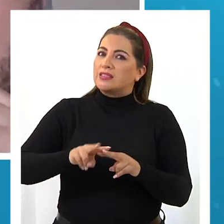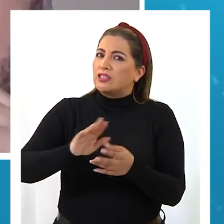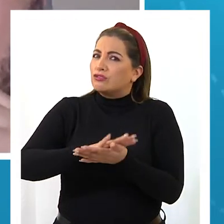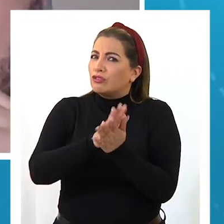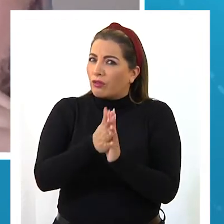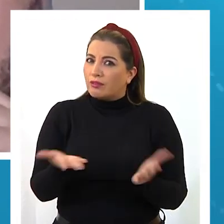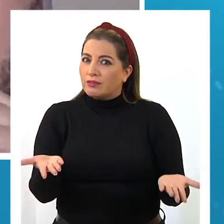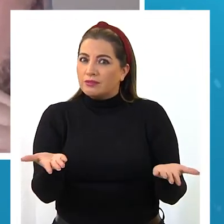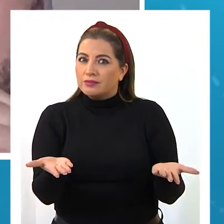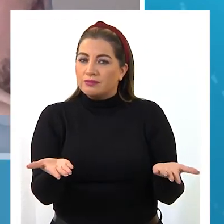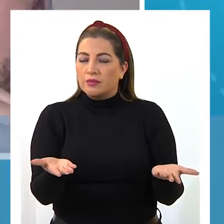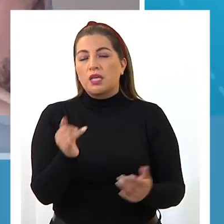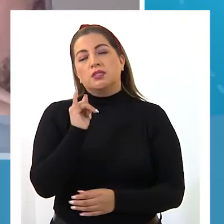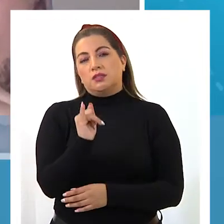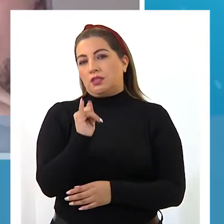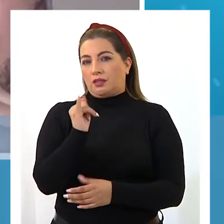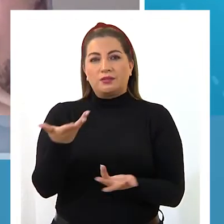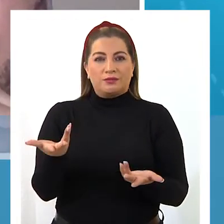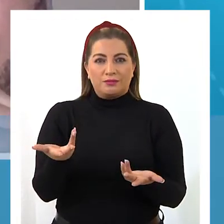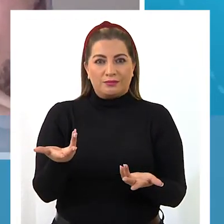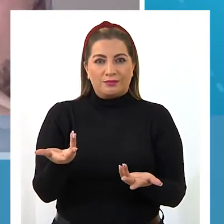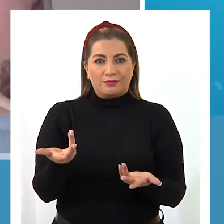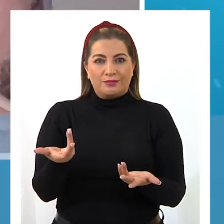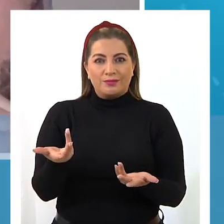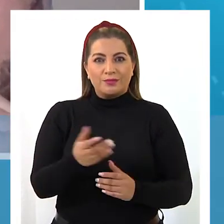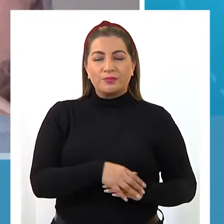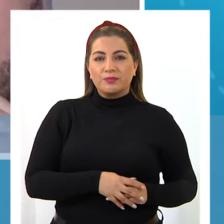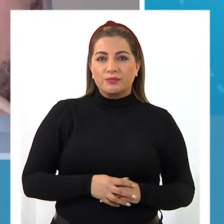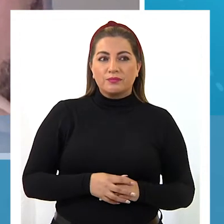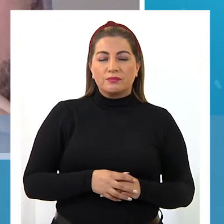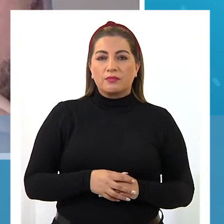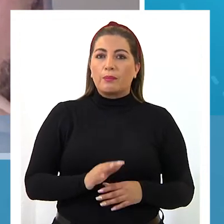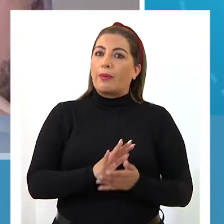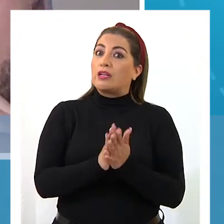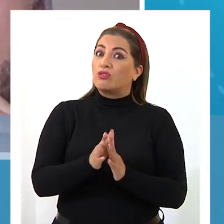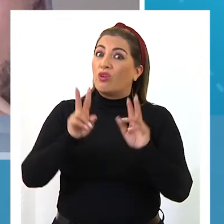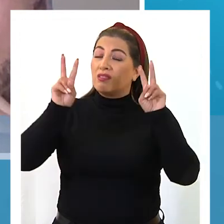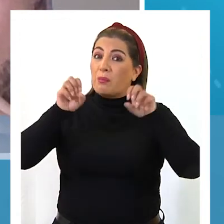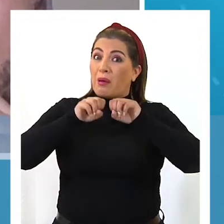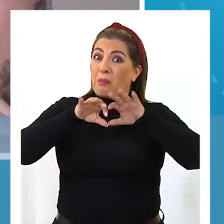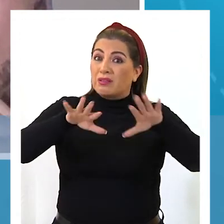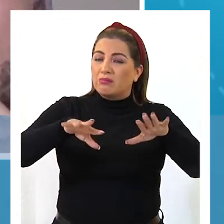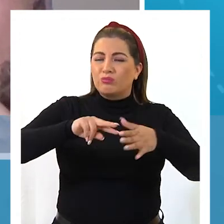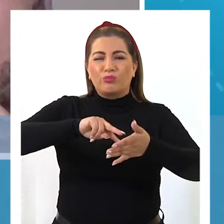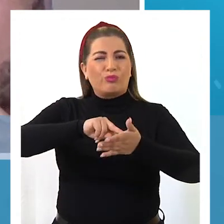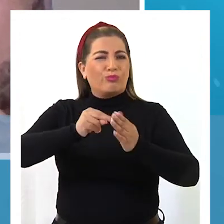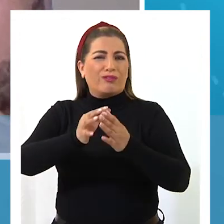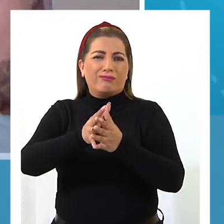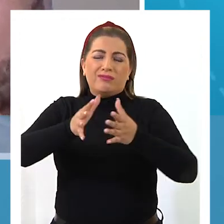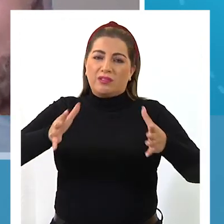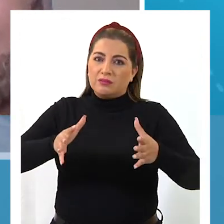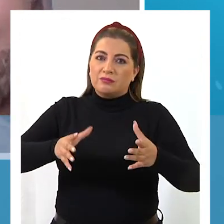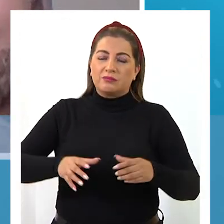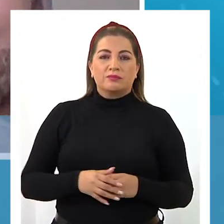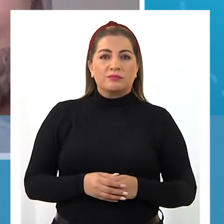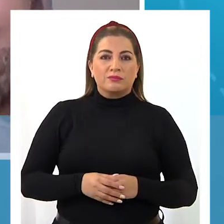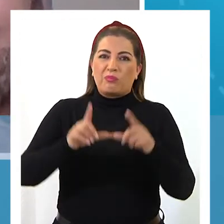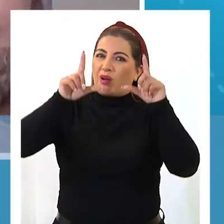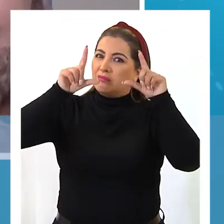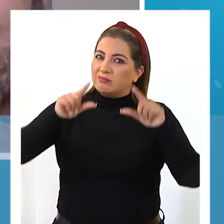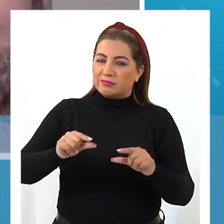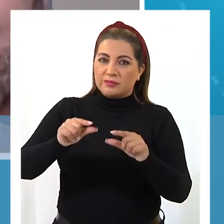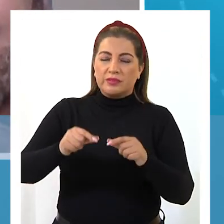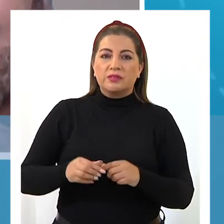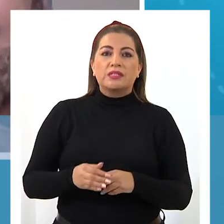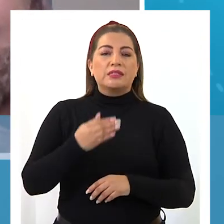esto? Sí, de todas maneras. De todas maneras, yo creo que para todos la pandemia nos ha afectado muchísimo y eso ha mermado mucho. Ha mermado mucho.